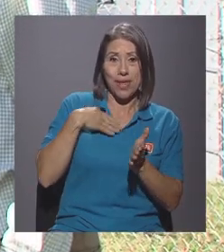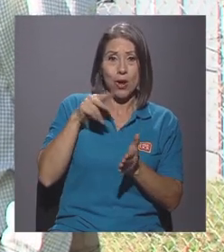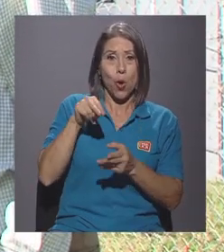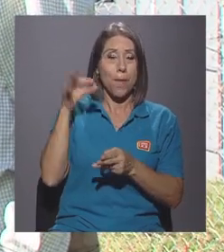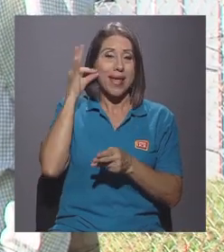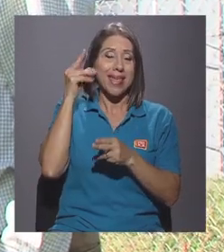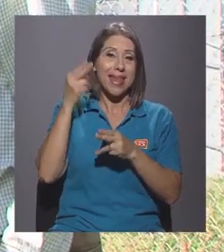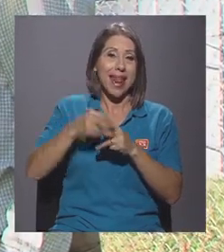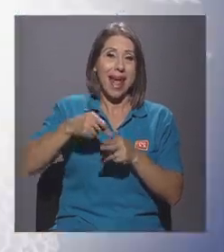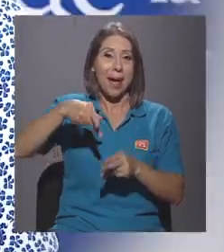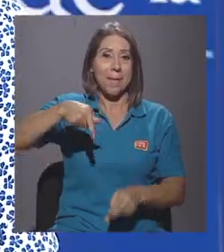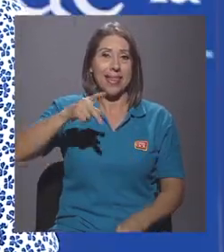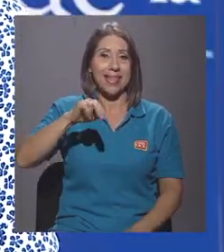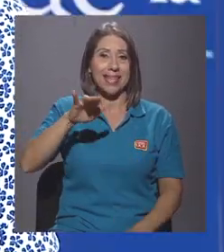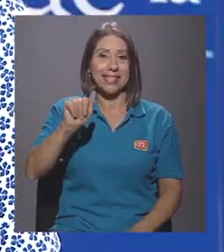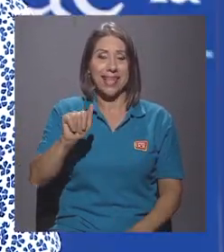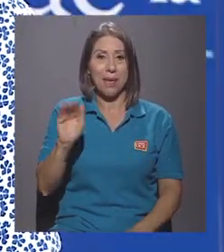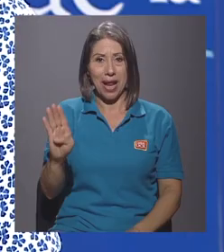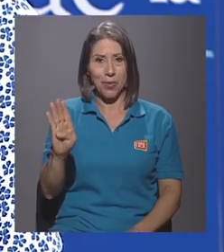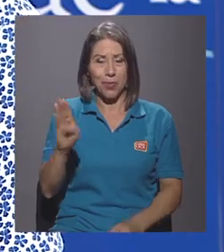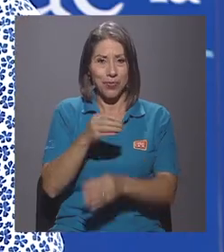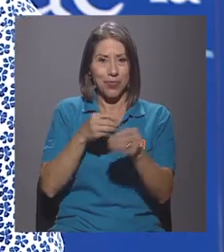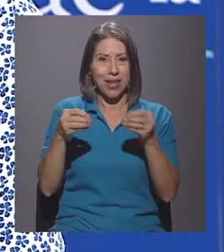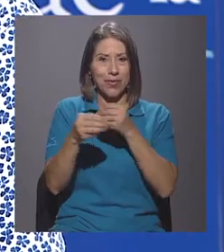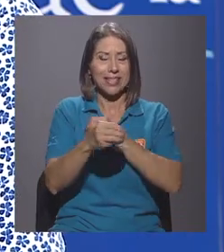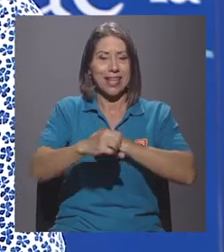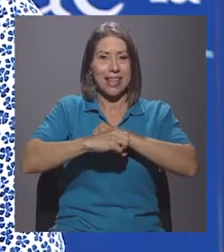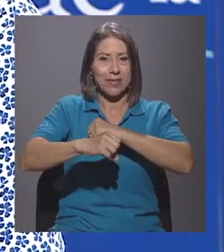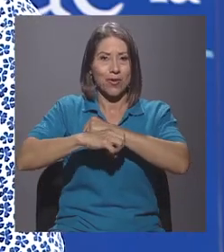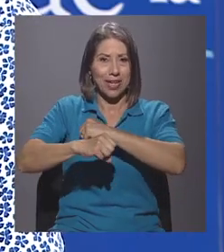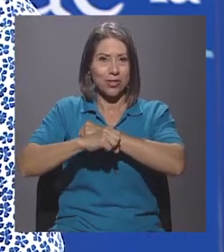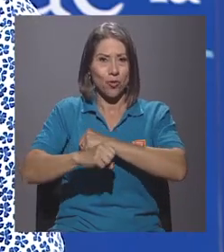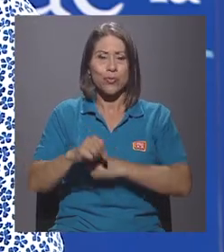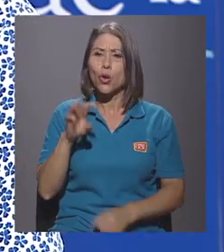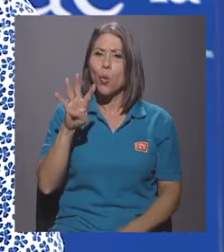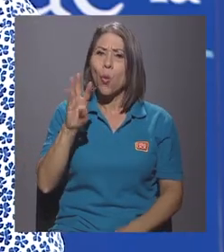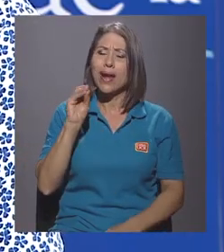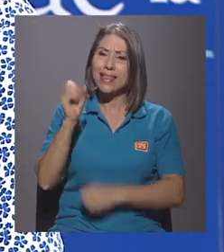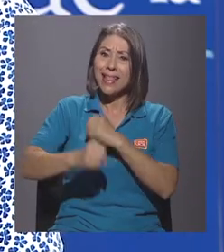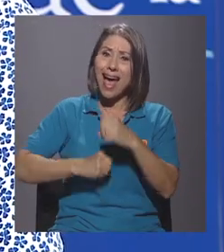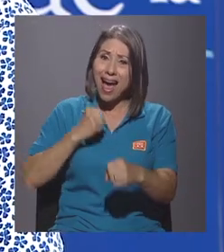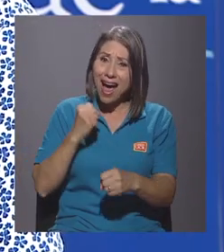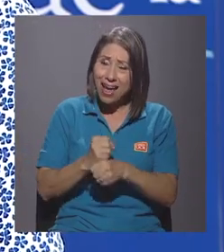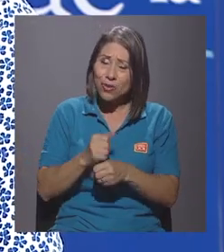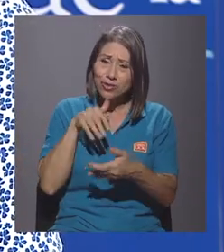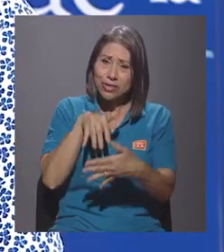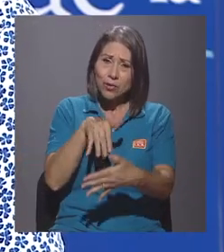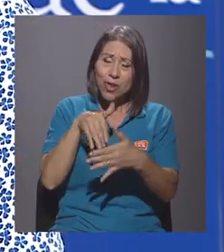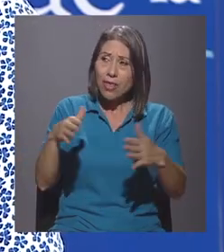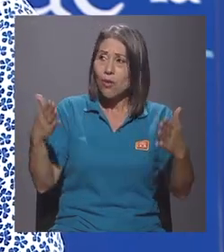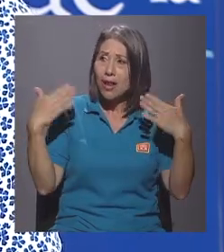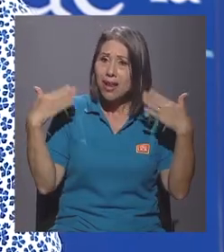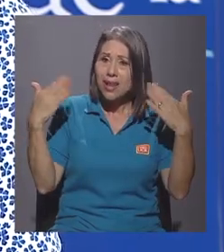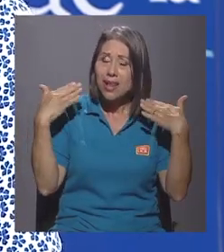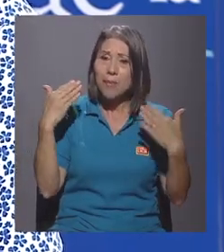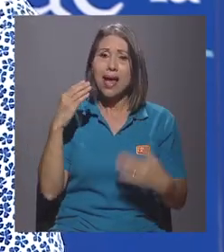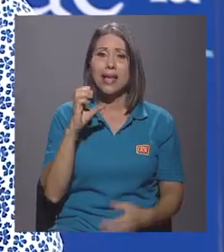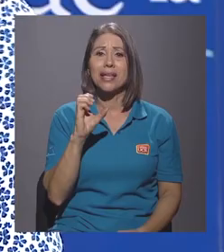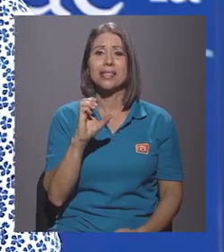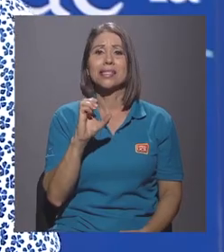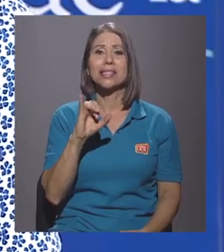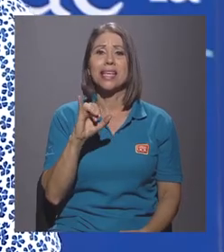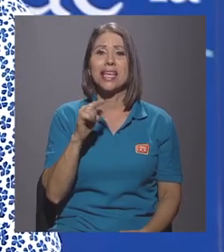Patricia Blanco de la Oficina de Divulgación. 40 años el CIEFI estudiando el clima. Y yo me pregunto entonces,